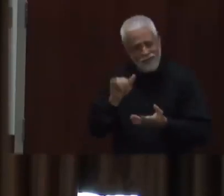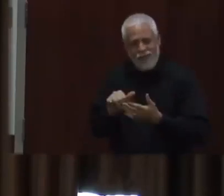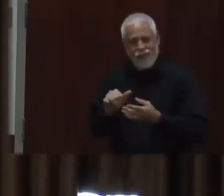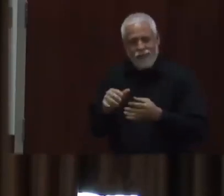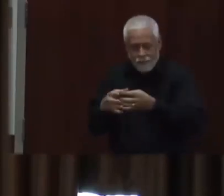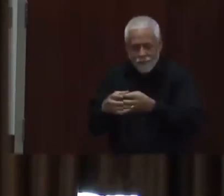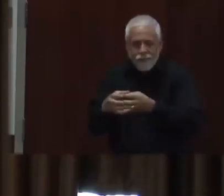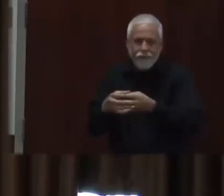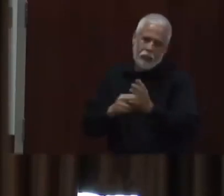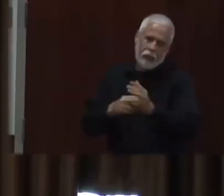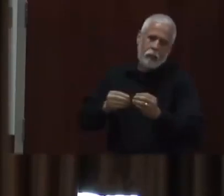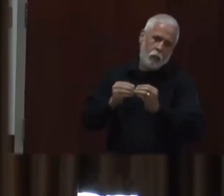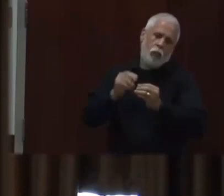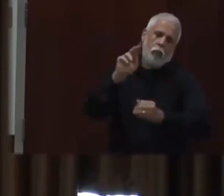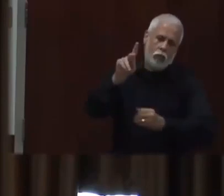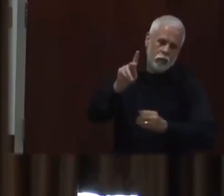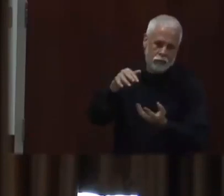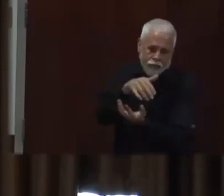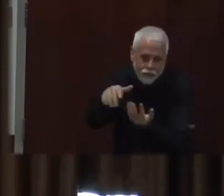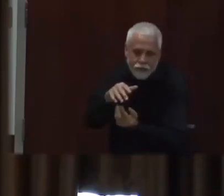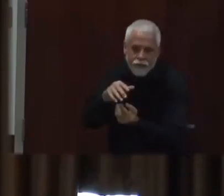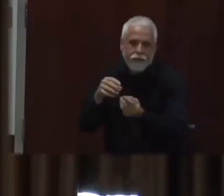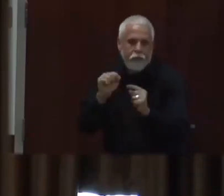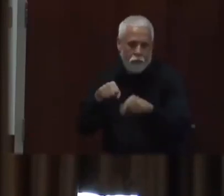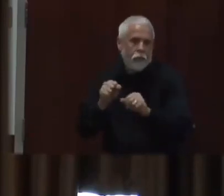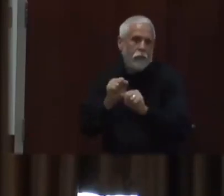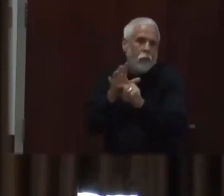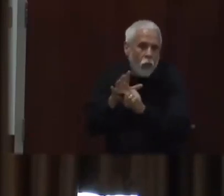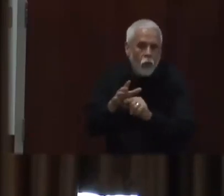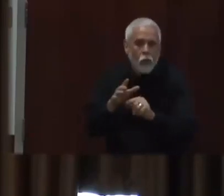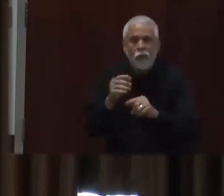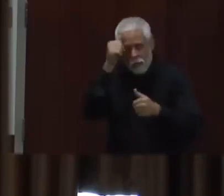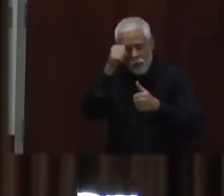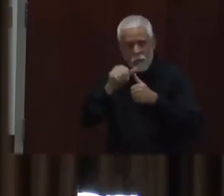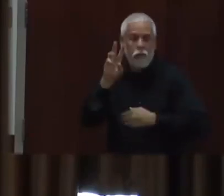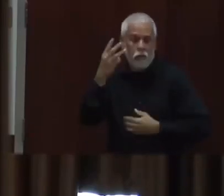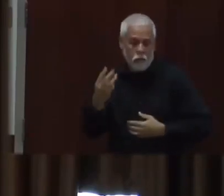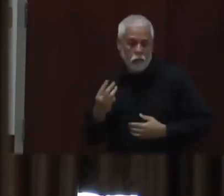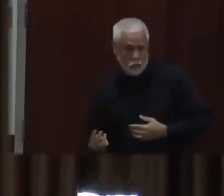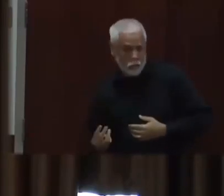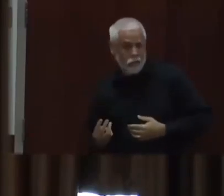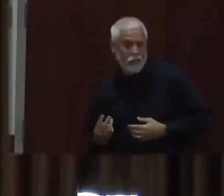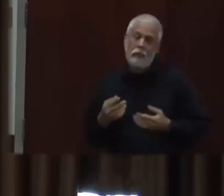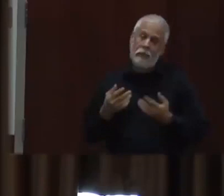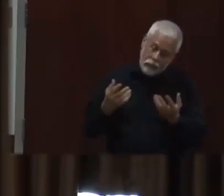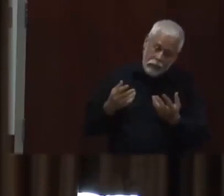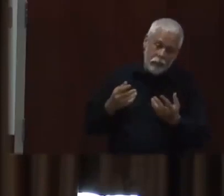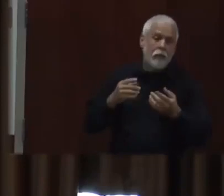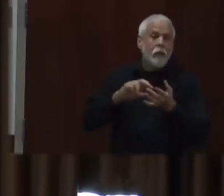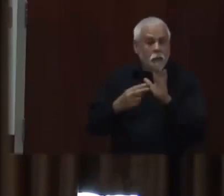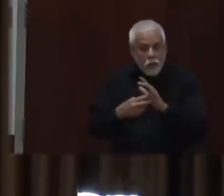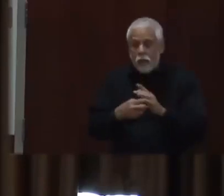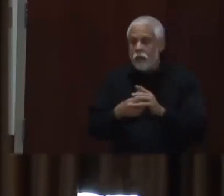familias que estamos en los espacios manteniendo nuestra distancia, lavándonos las manos, las